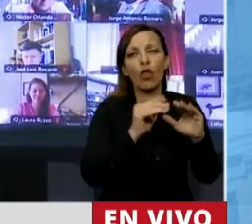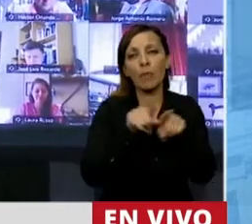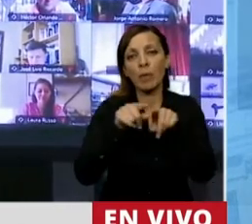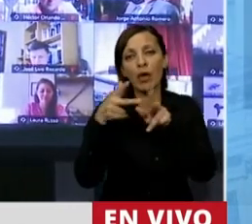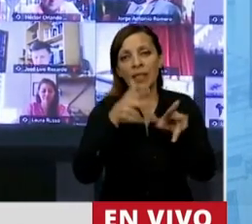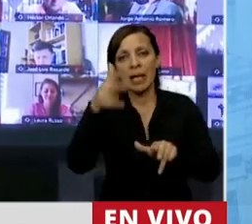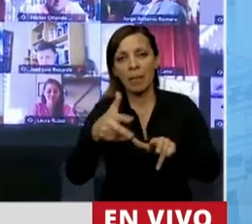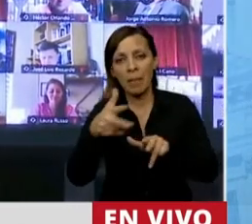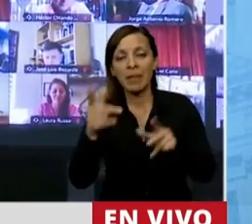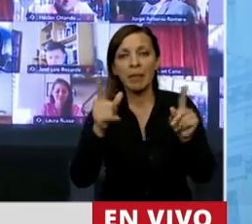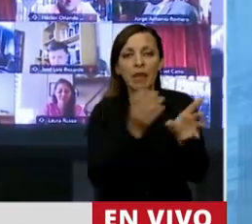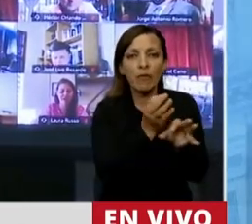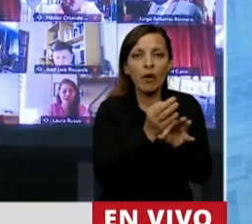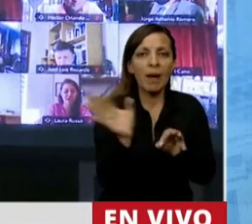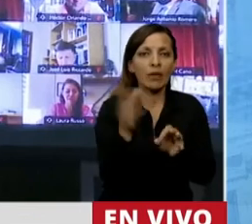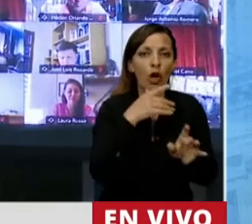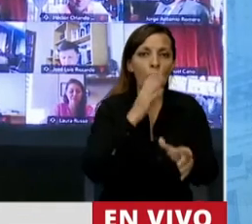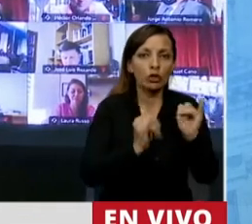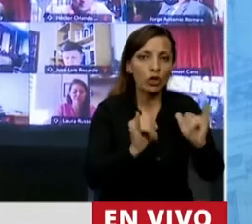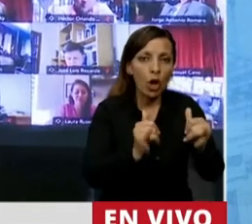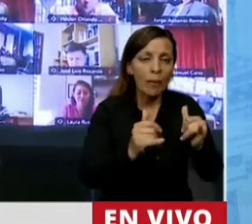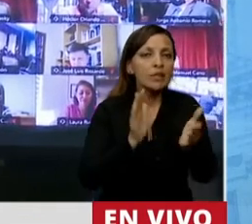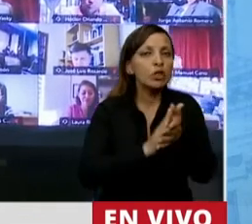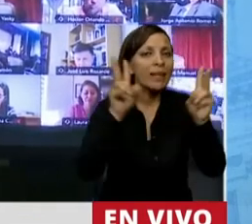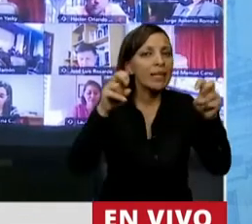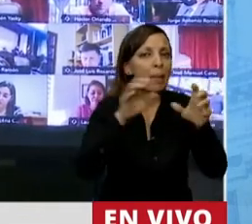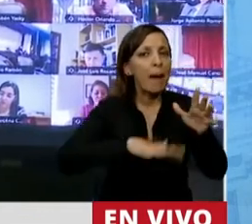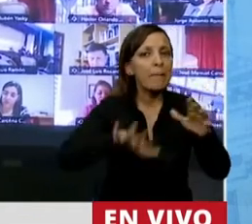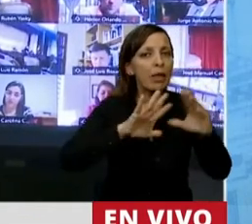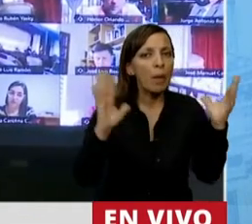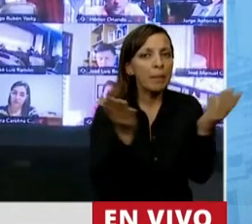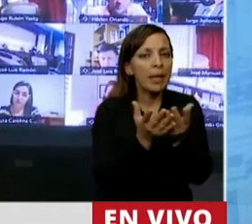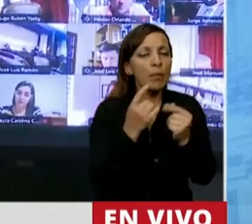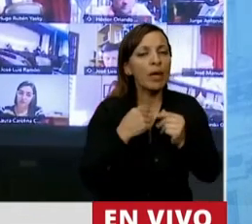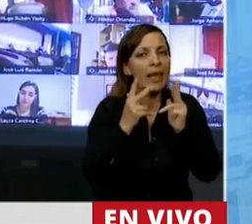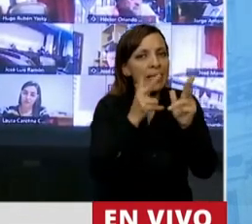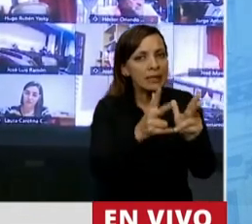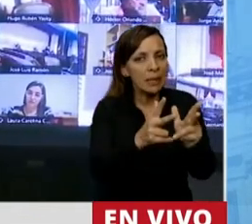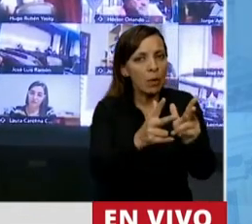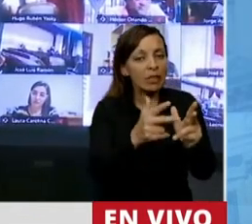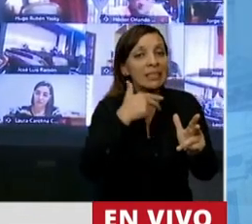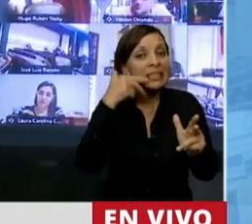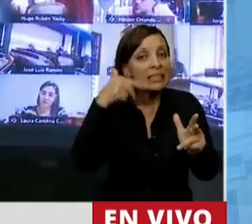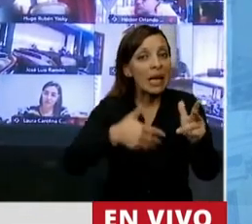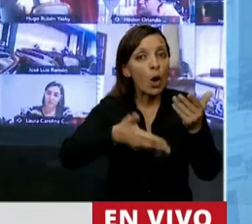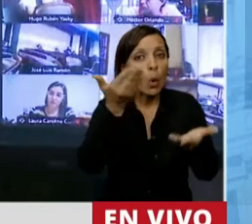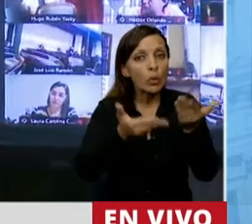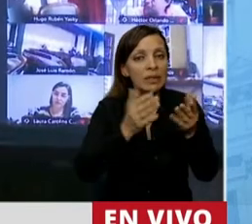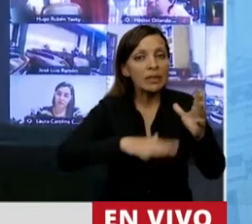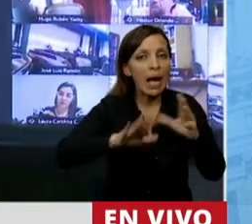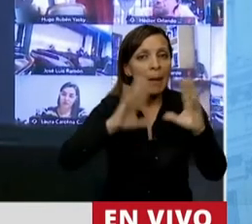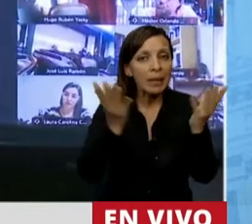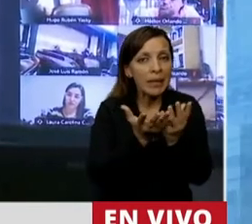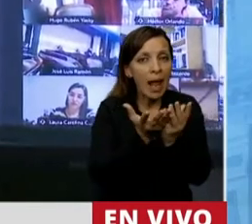generaciones en materia de medio ambiente, porque sostenemos, señor Presidente, que sin justicia ambiental no hay